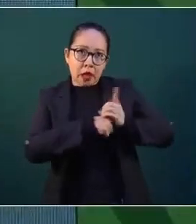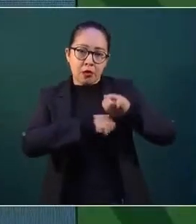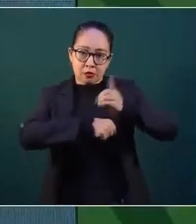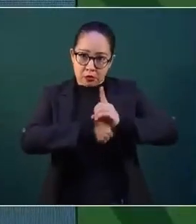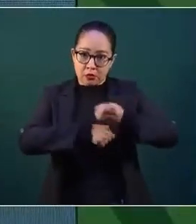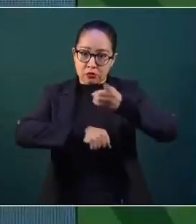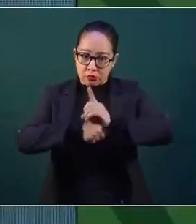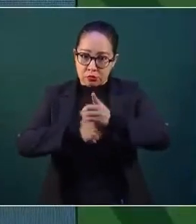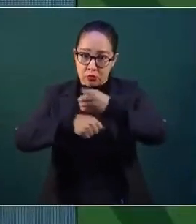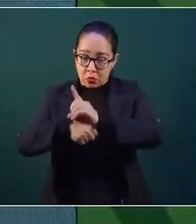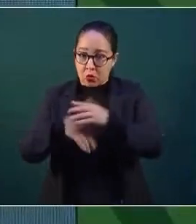César Orozco.